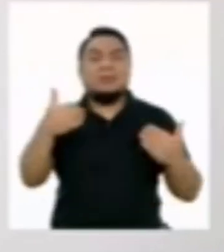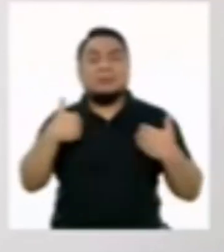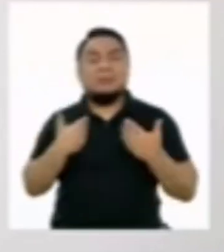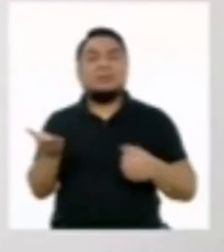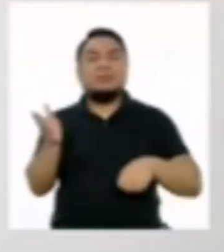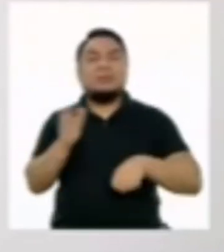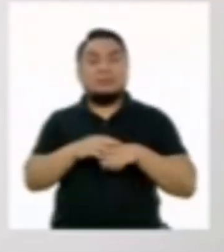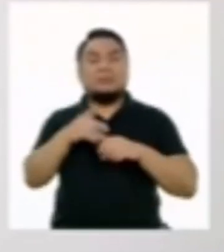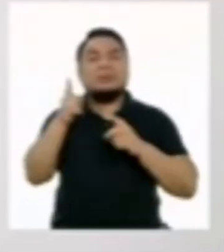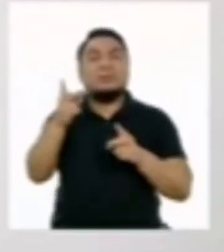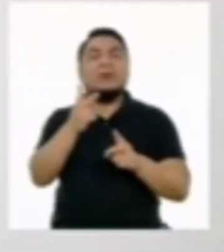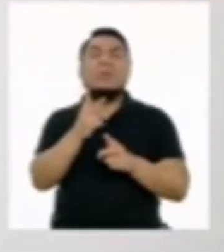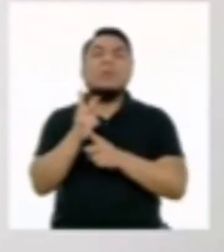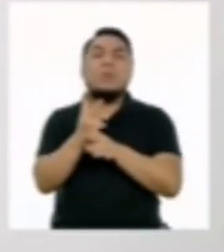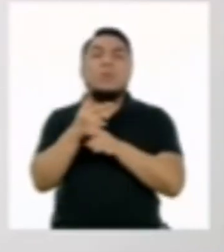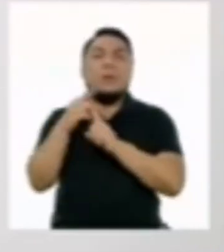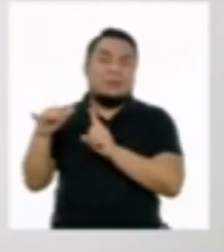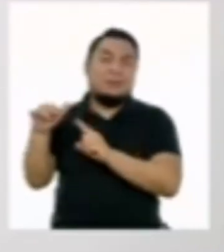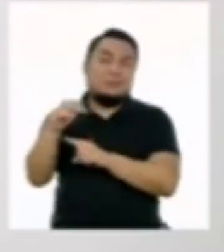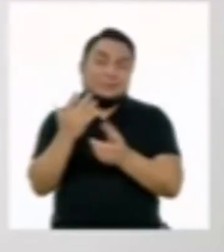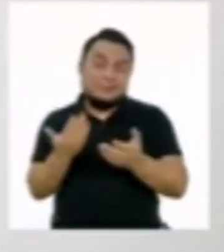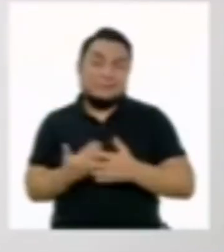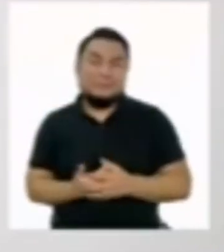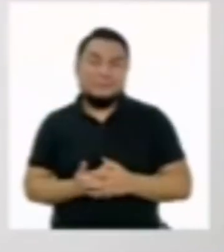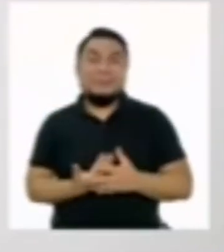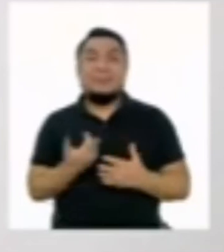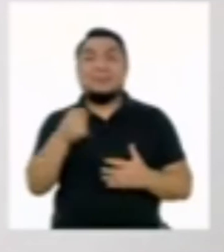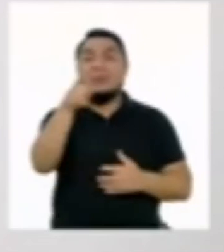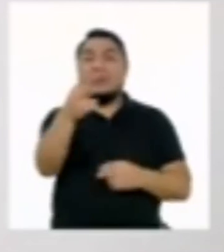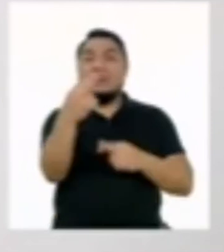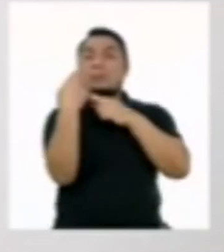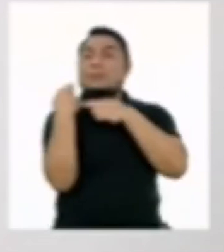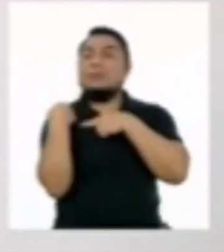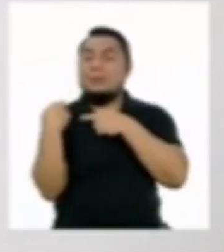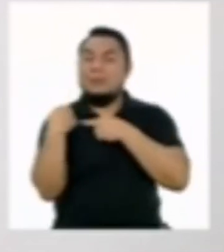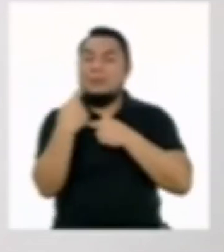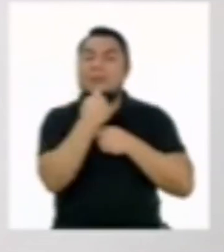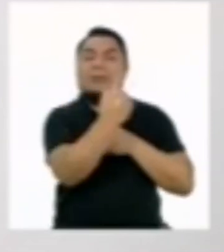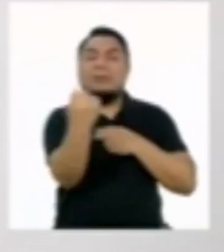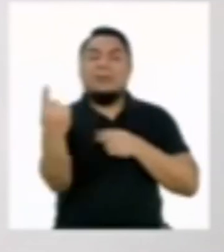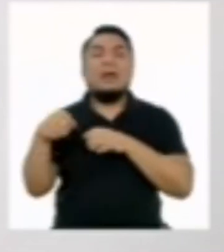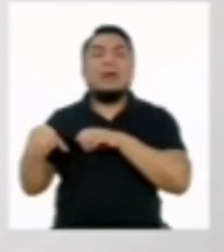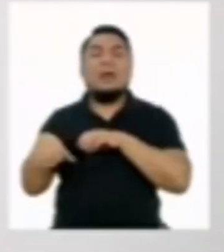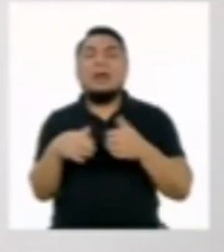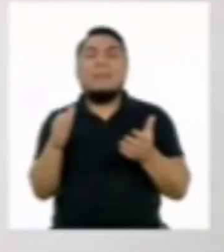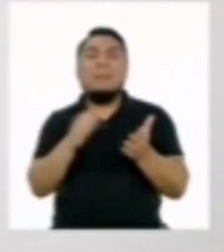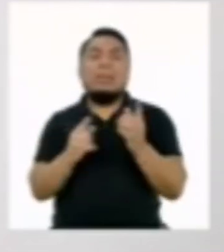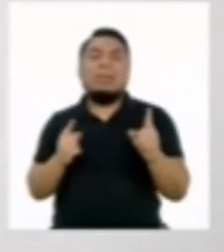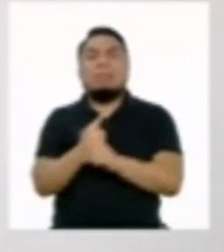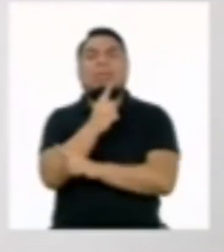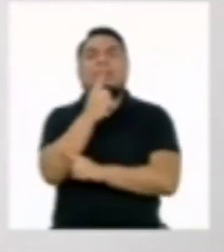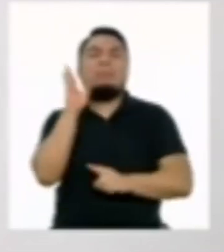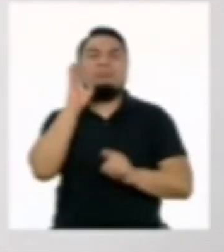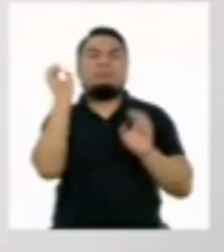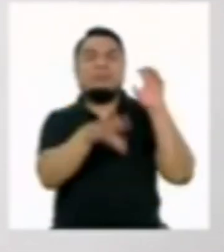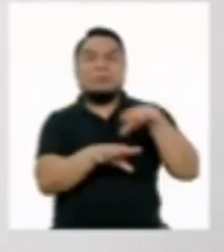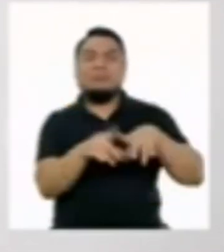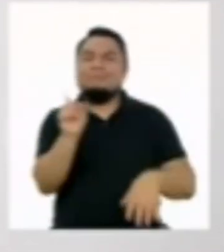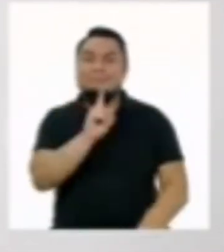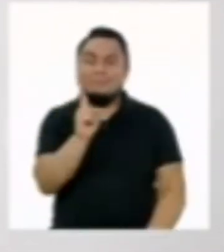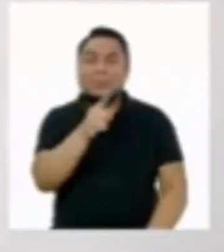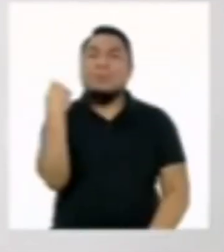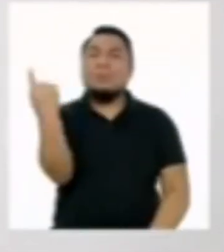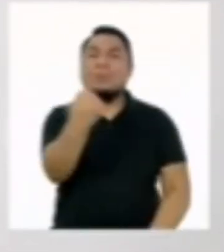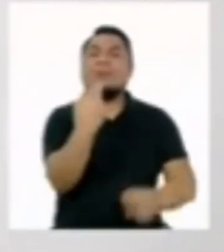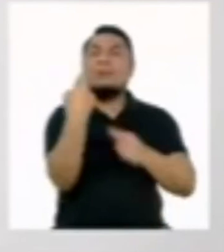respecto al cuidado del ambiente. En nuestras manos está evitar hacer más daño y por el contrario,